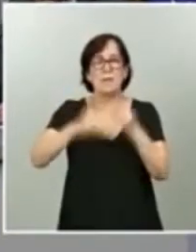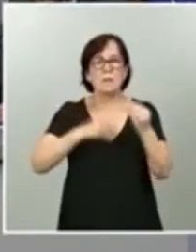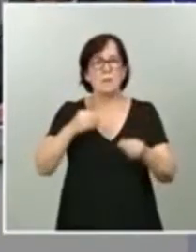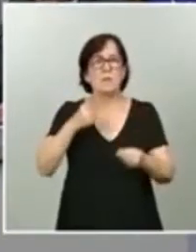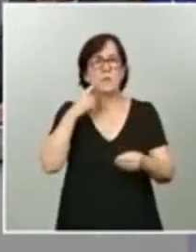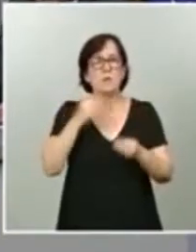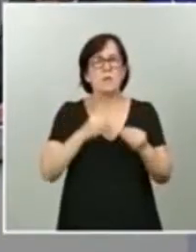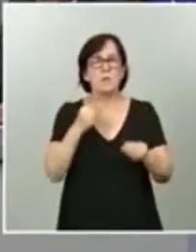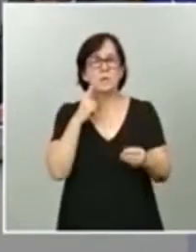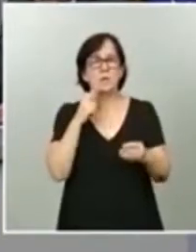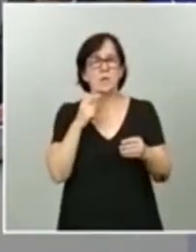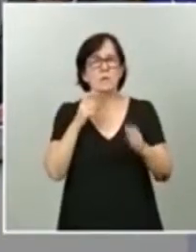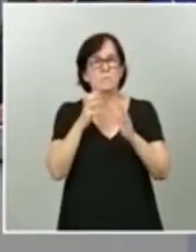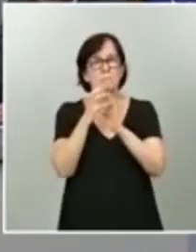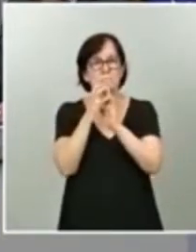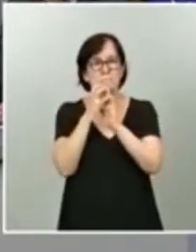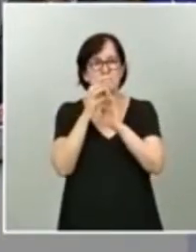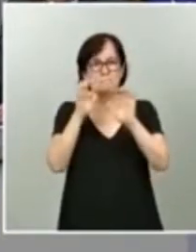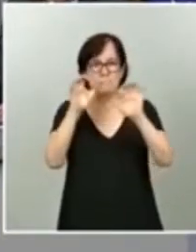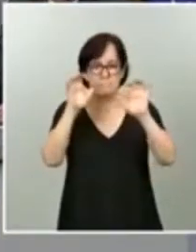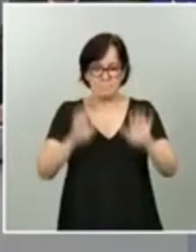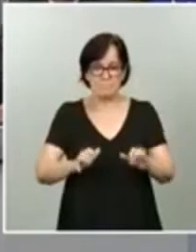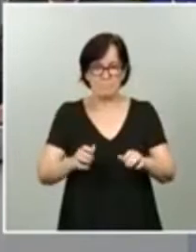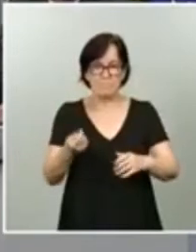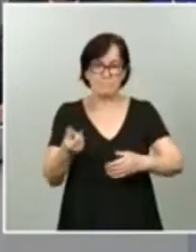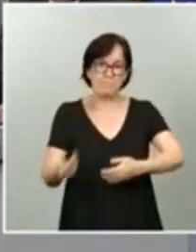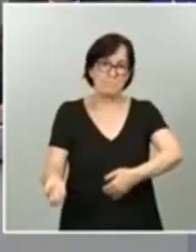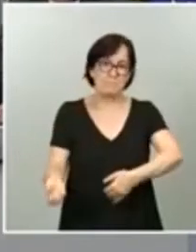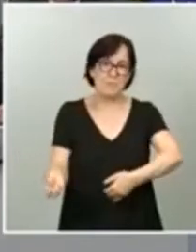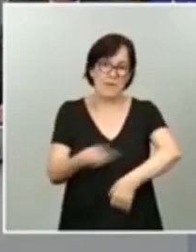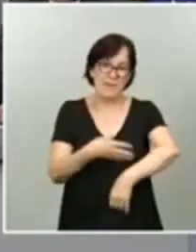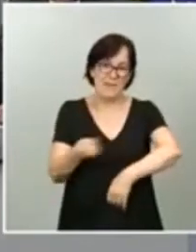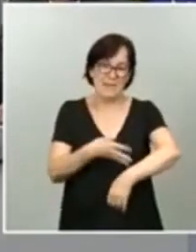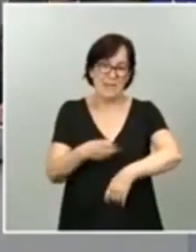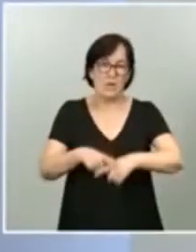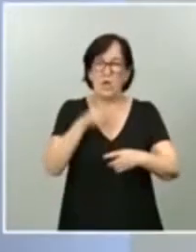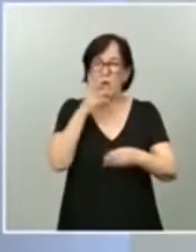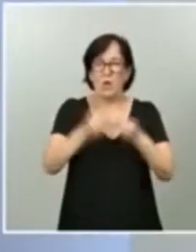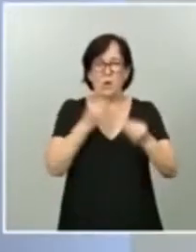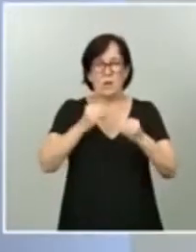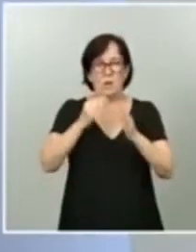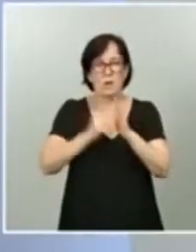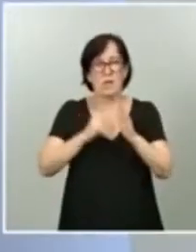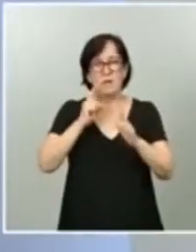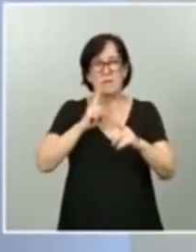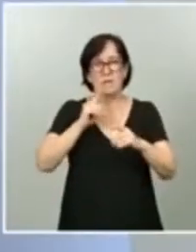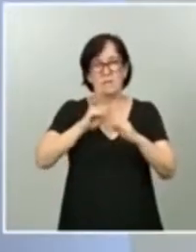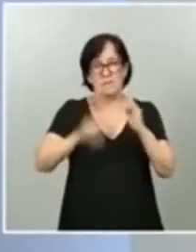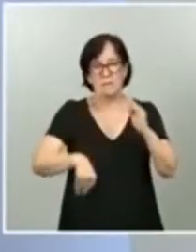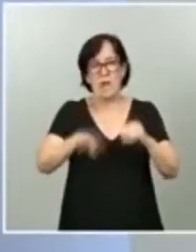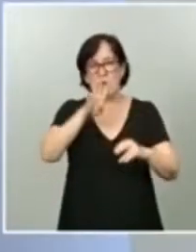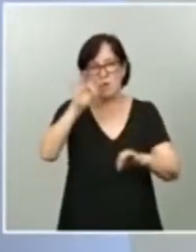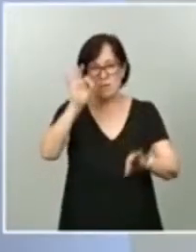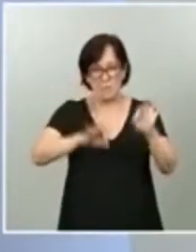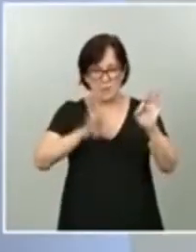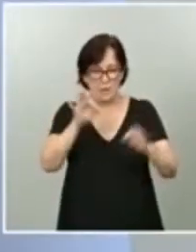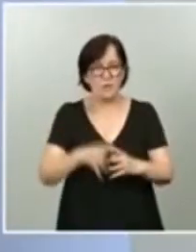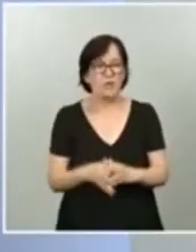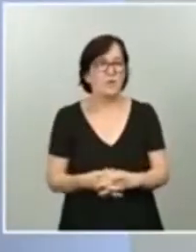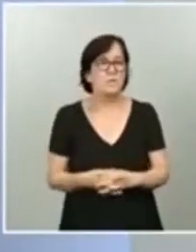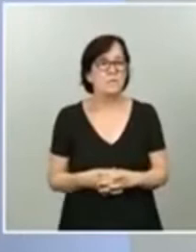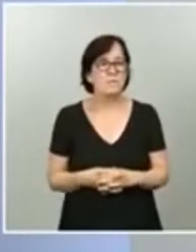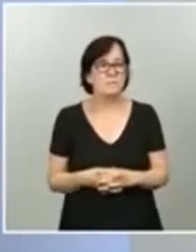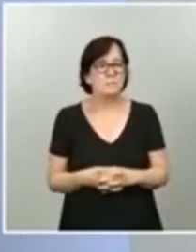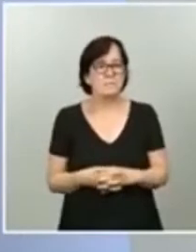una reducción de ingresos o una facturación inferior al 40%. En estos casos,